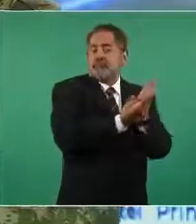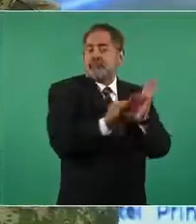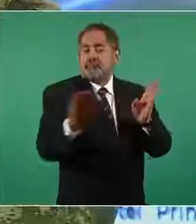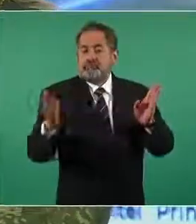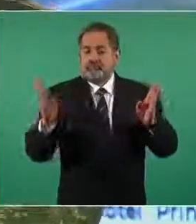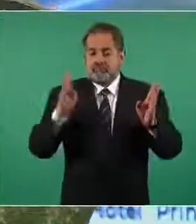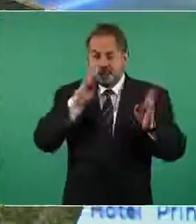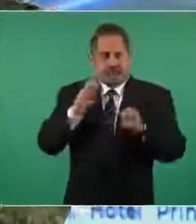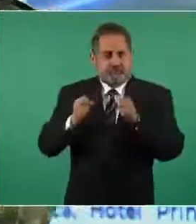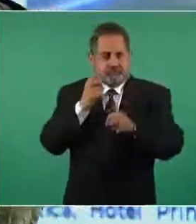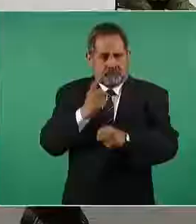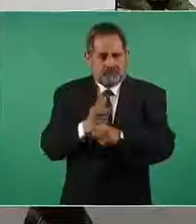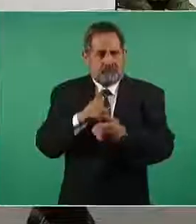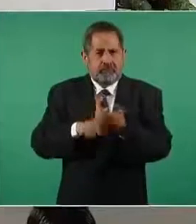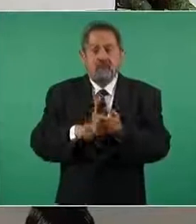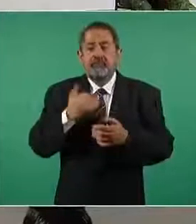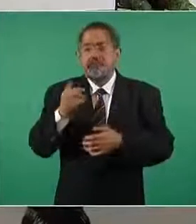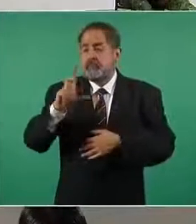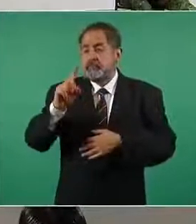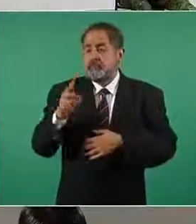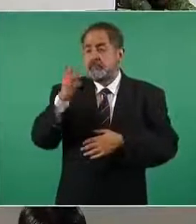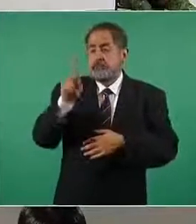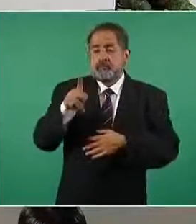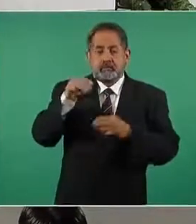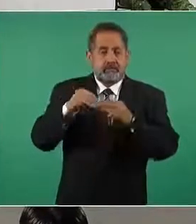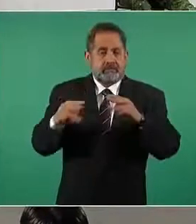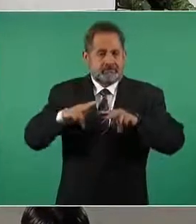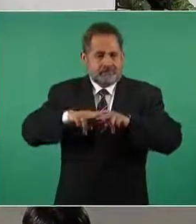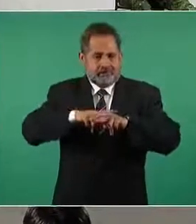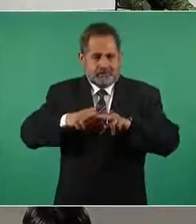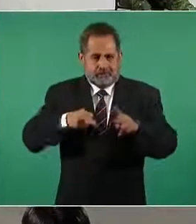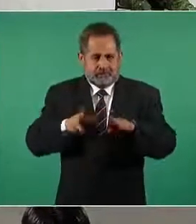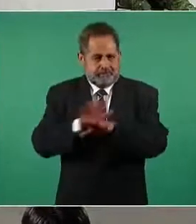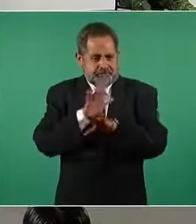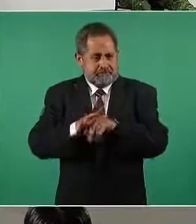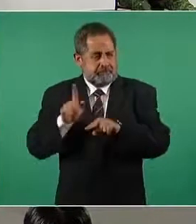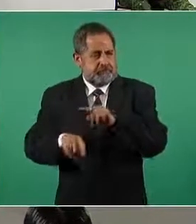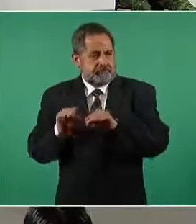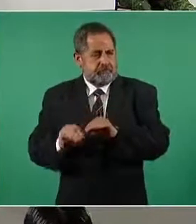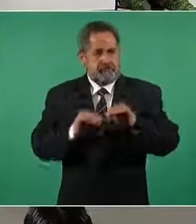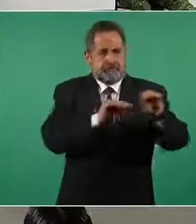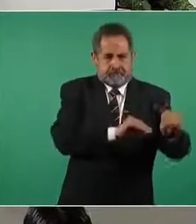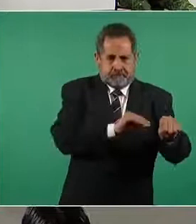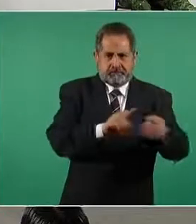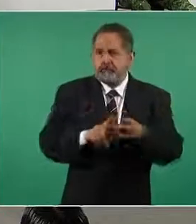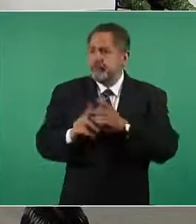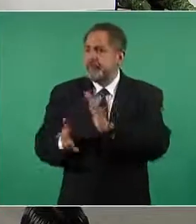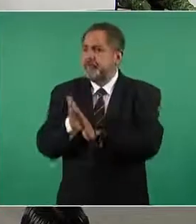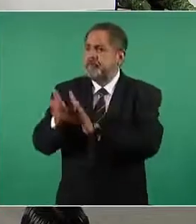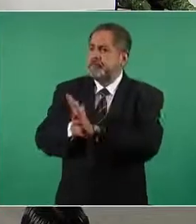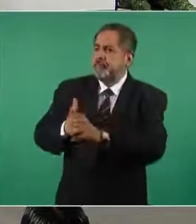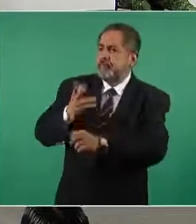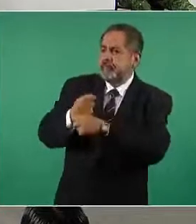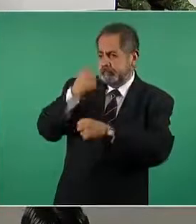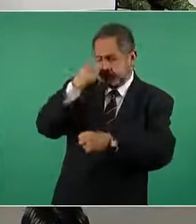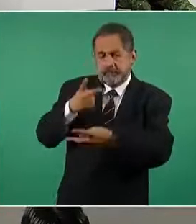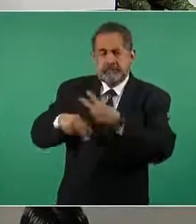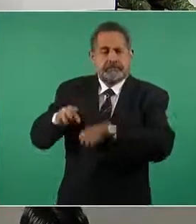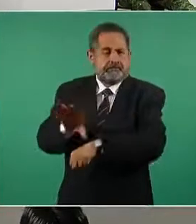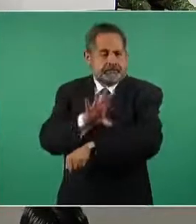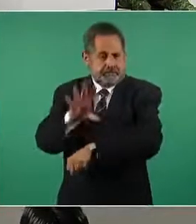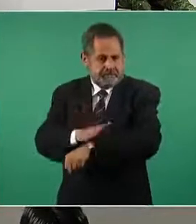seguridad la reubicación de 32 kilómetros de vía férrea la construcción de las subestaciones eléctricas principales que ya están operando